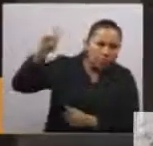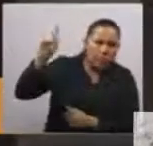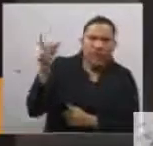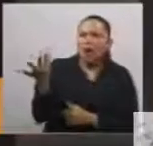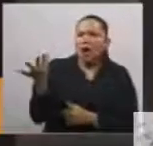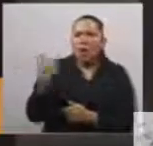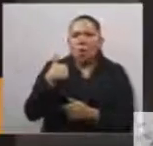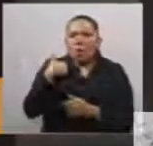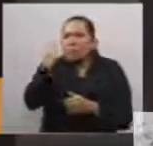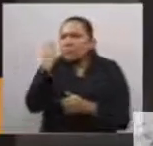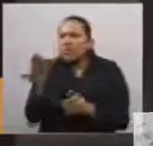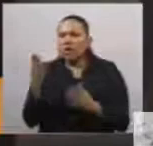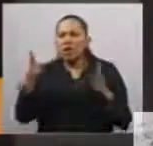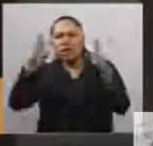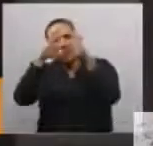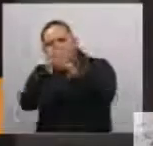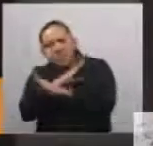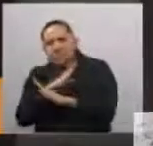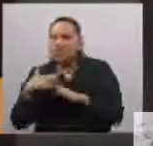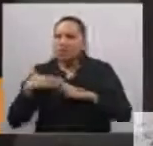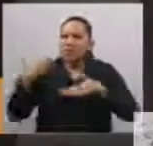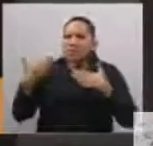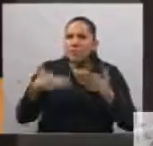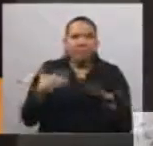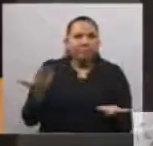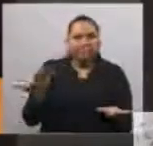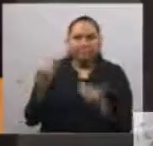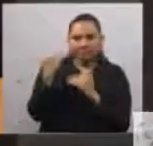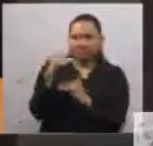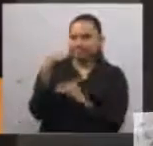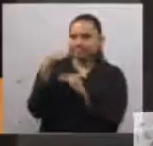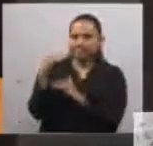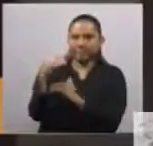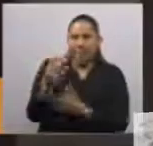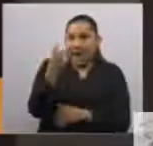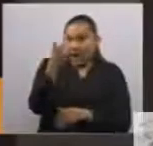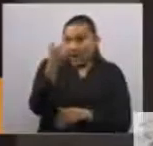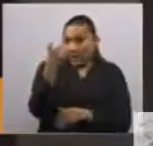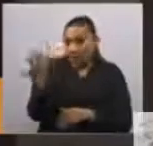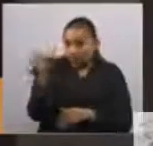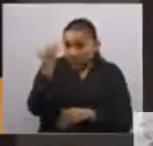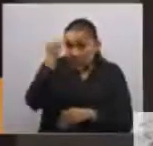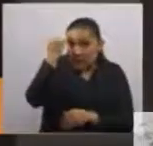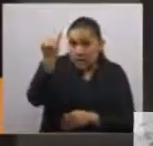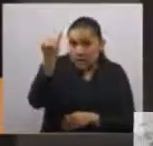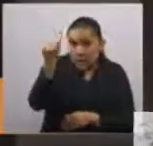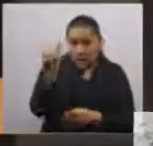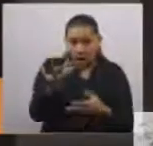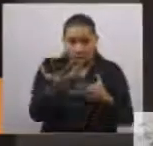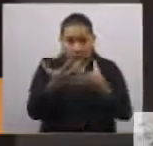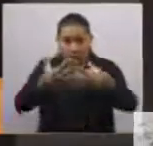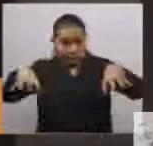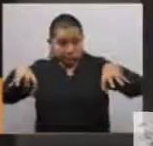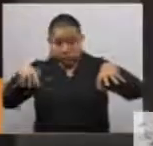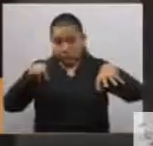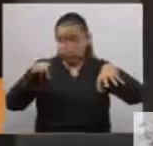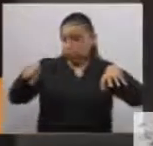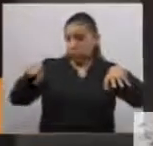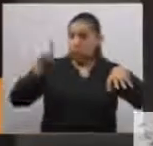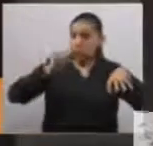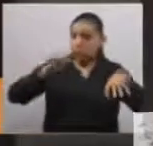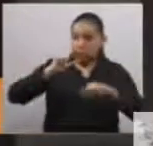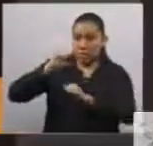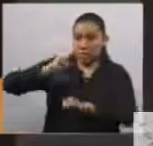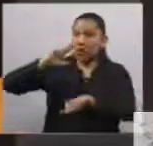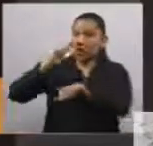organización social de los cuidados basada en la división sexual del trabajo resulta un eje de reproducción y profundización